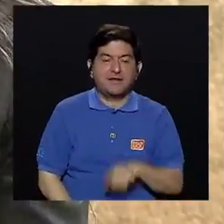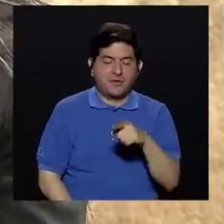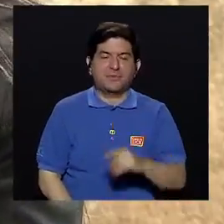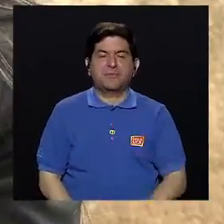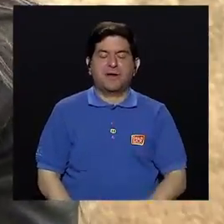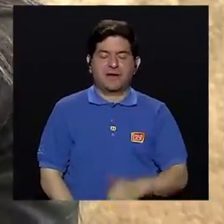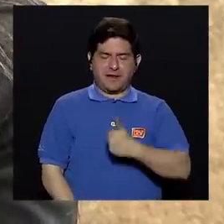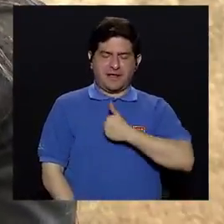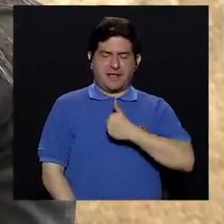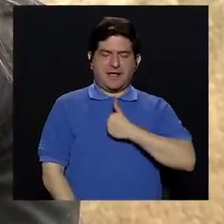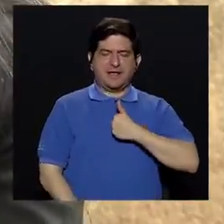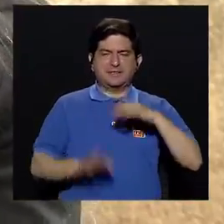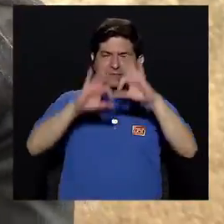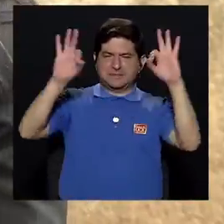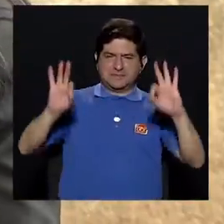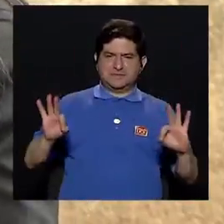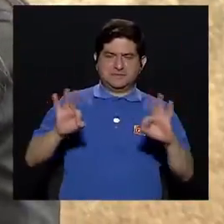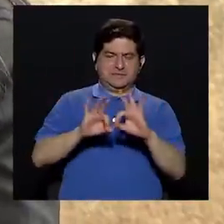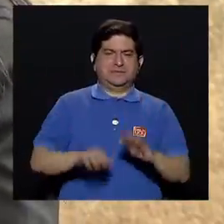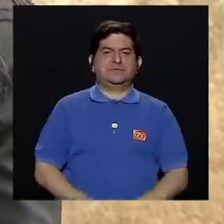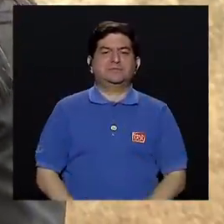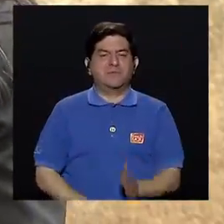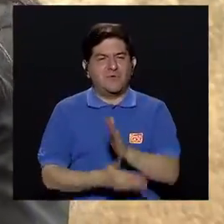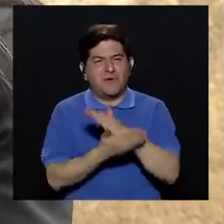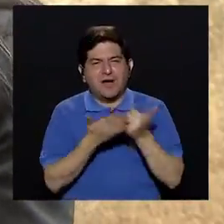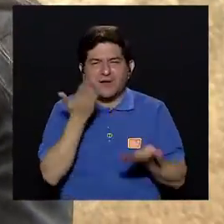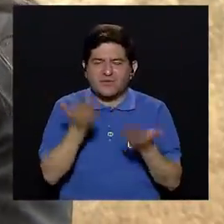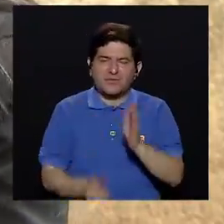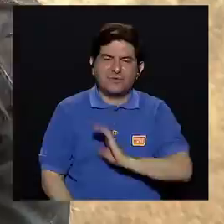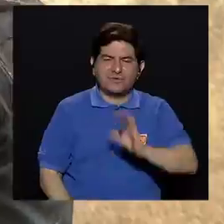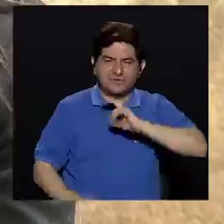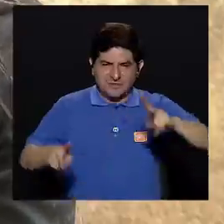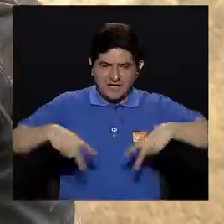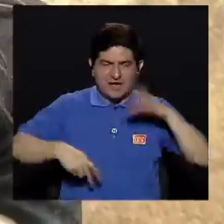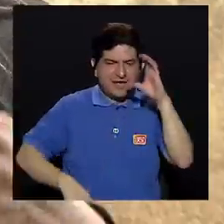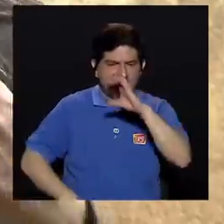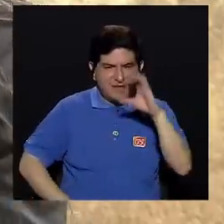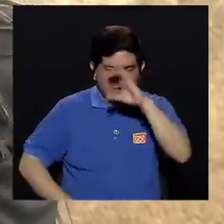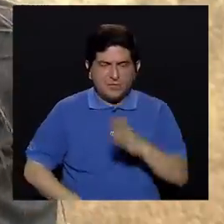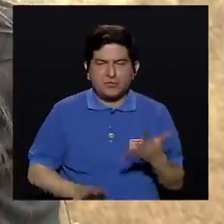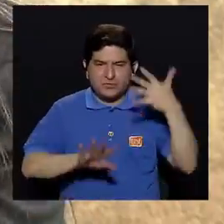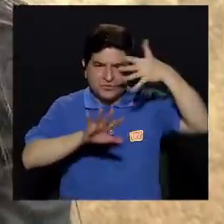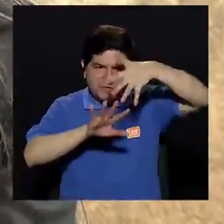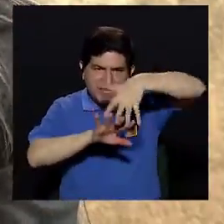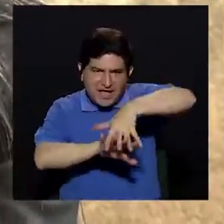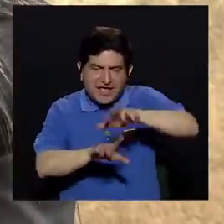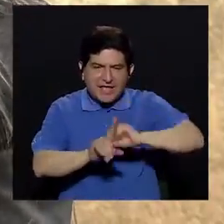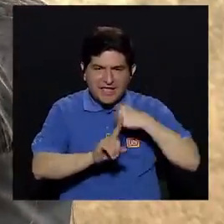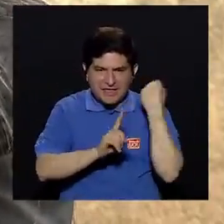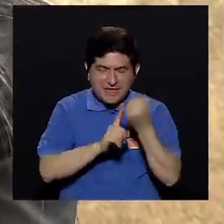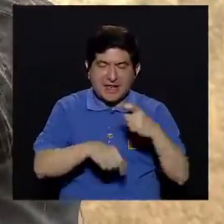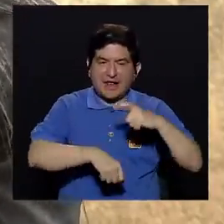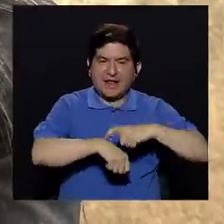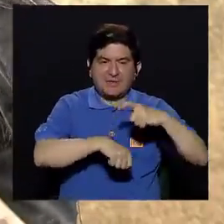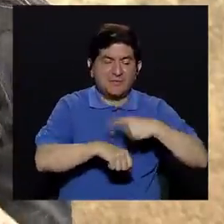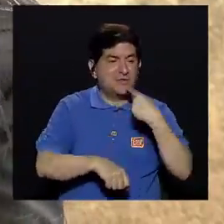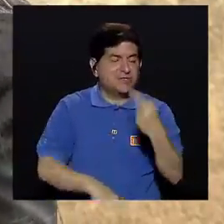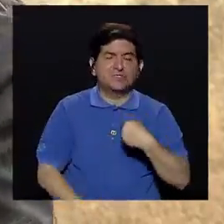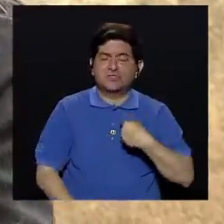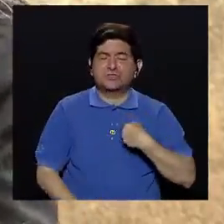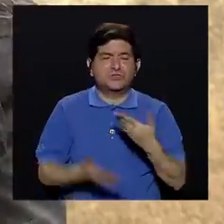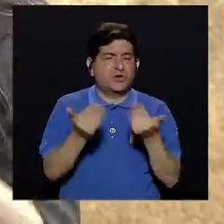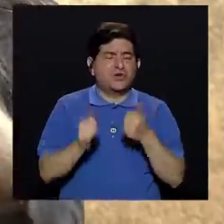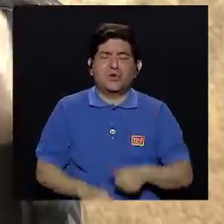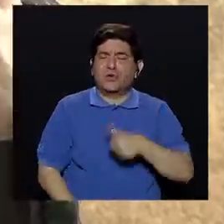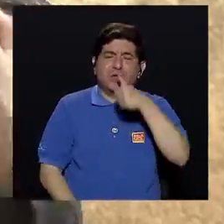la autoimagen porque hay ciertos pacientes que si por esa calidad de vida que uno busca que se integren a una sociedad a la hora a hora dicen no es que no